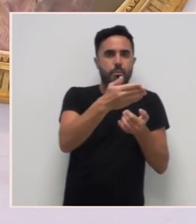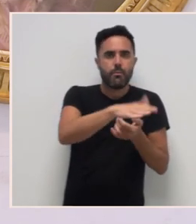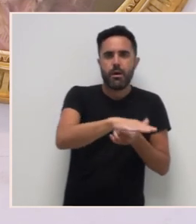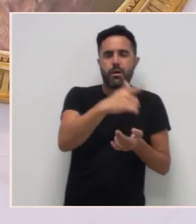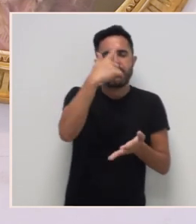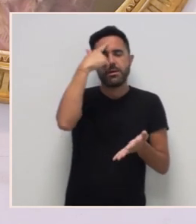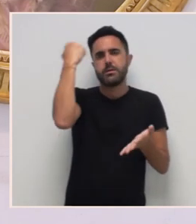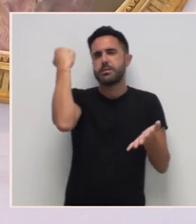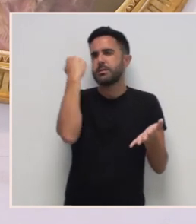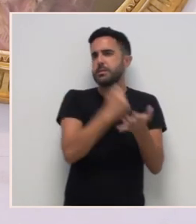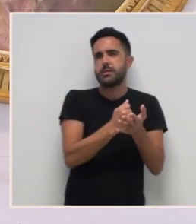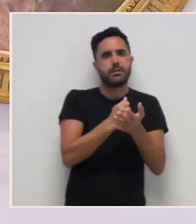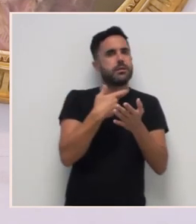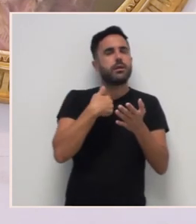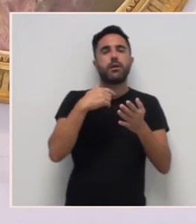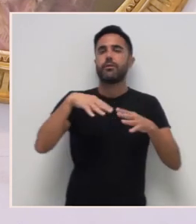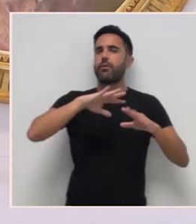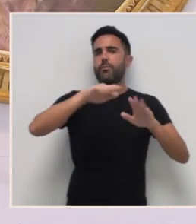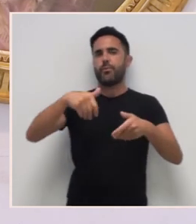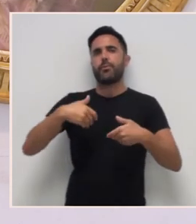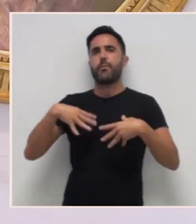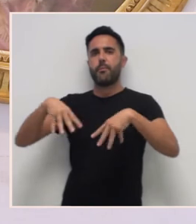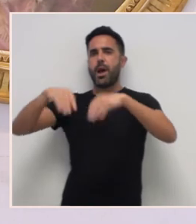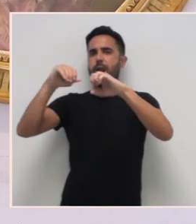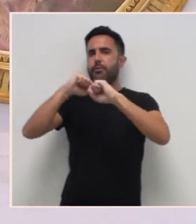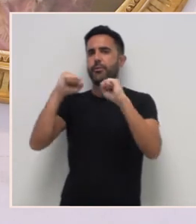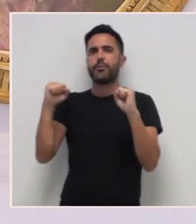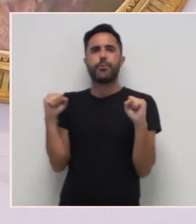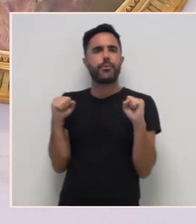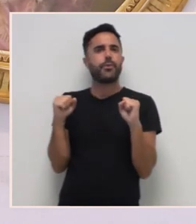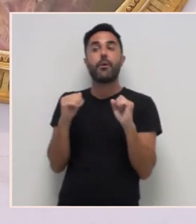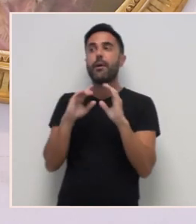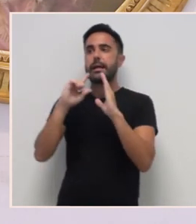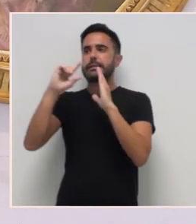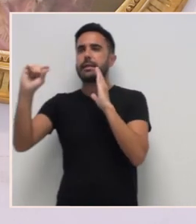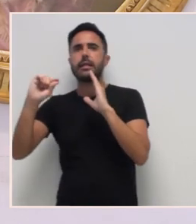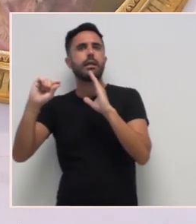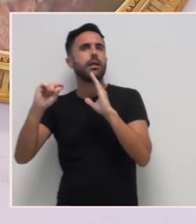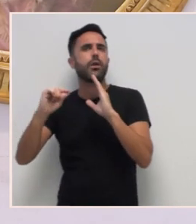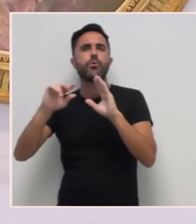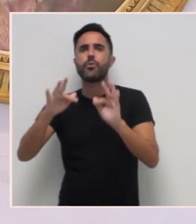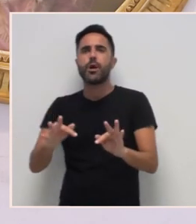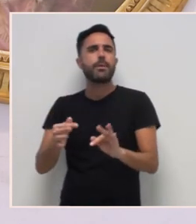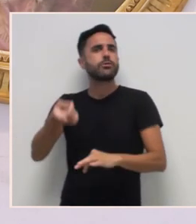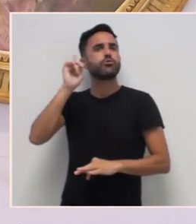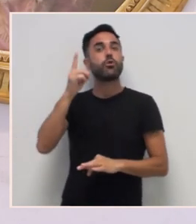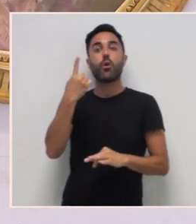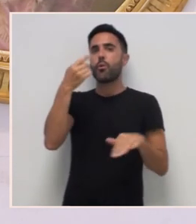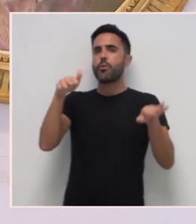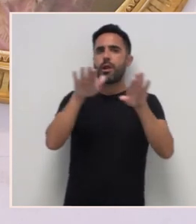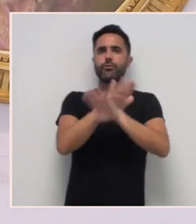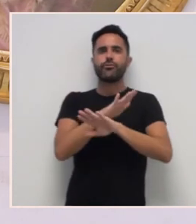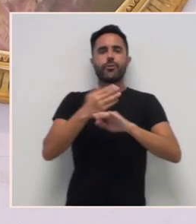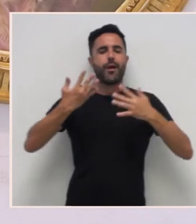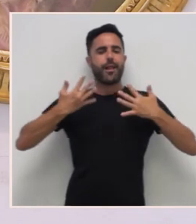palacete nun saí nunca máis dali salvo unha noite que se vestiu co traxe de noiva e saíu